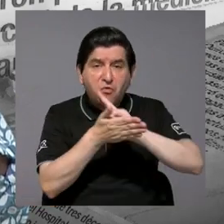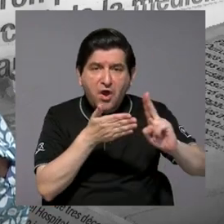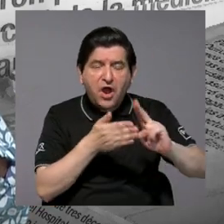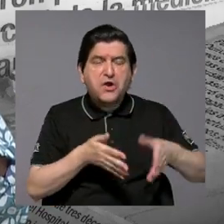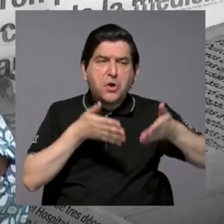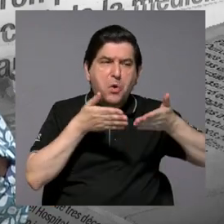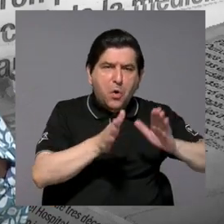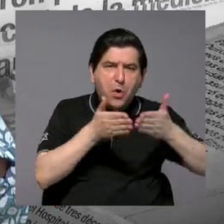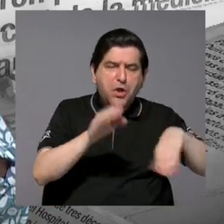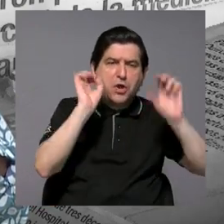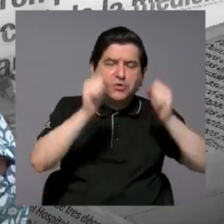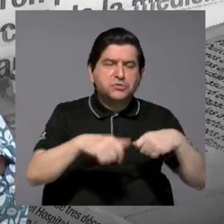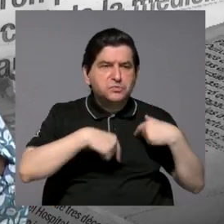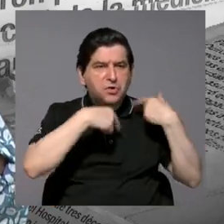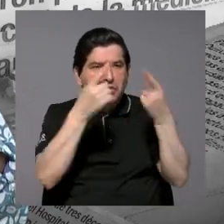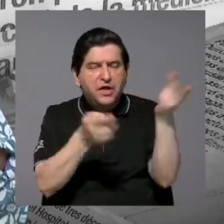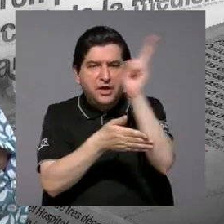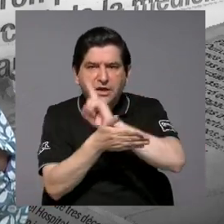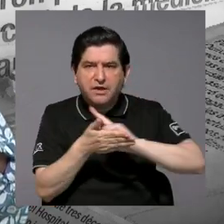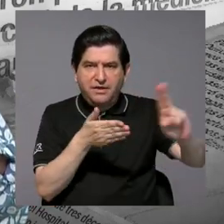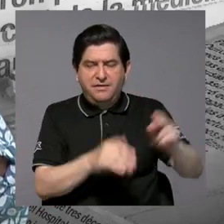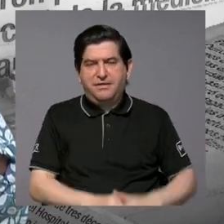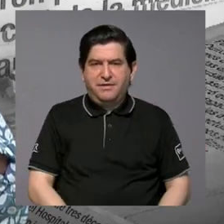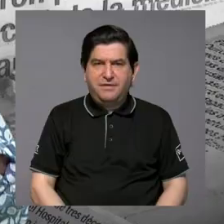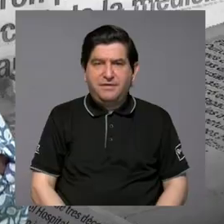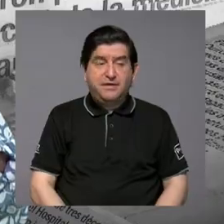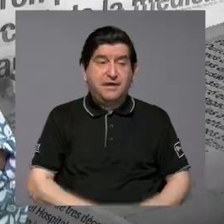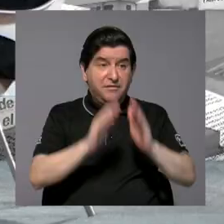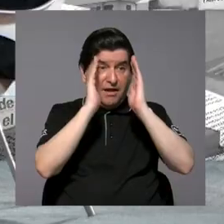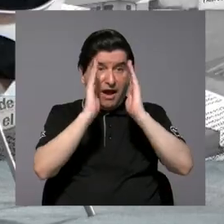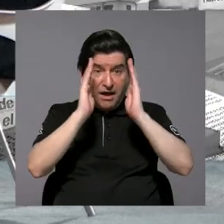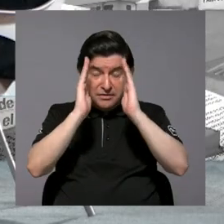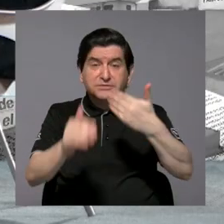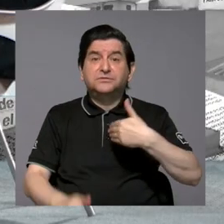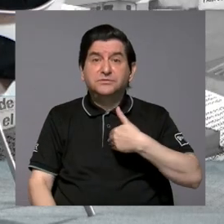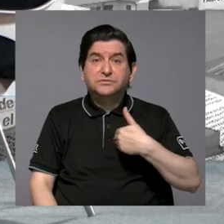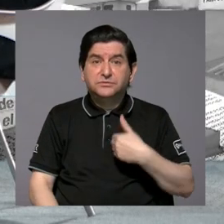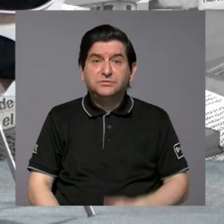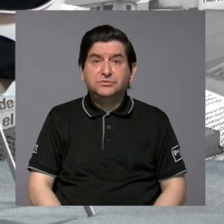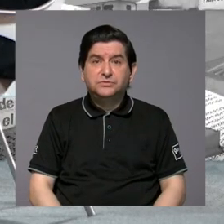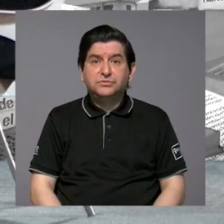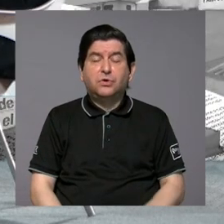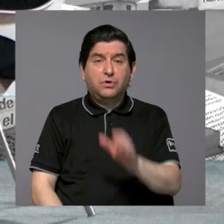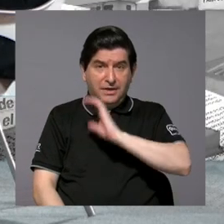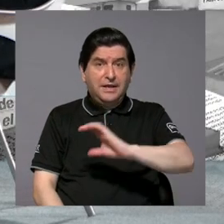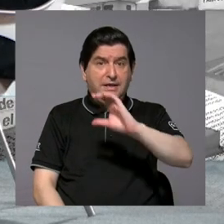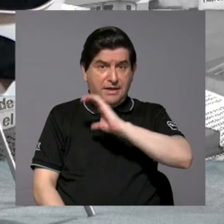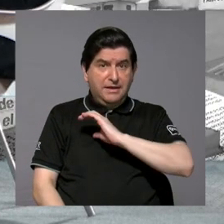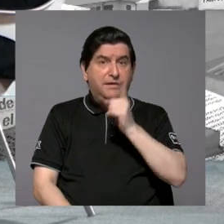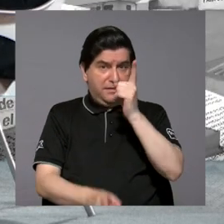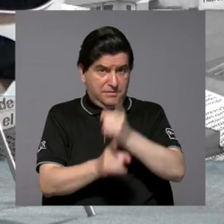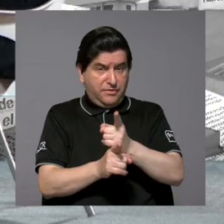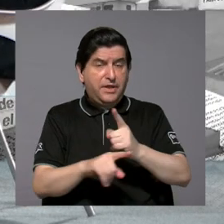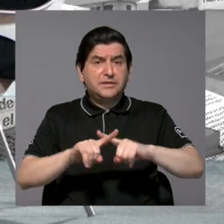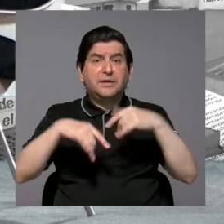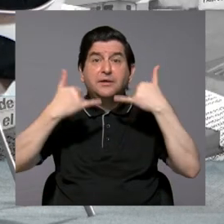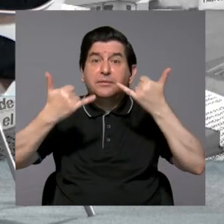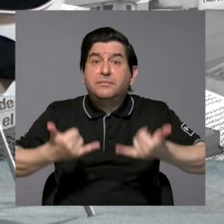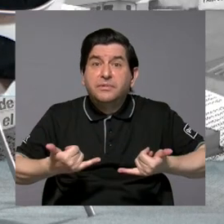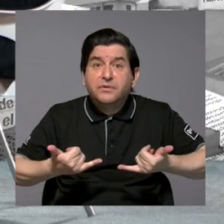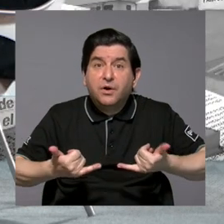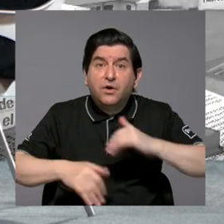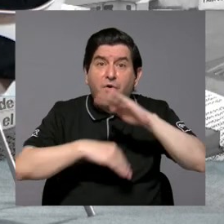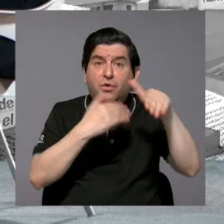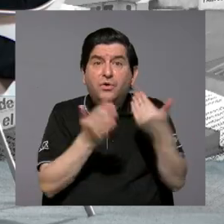o sus hijos pudieron ir a la universidad, fueron atendidos con atenciones de calidad, pero hoy en día